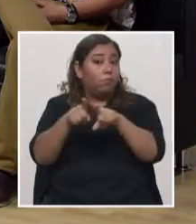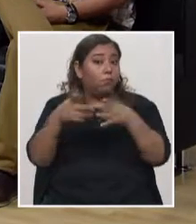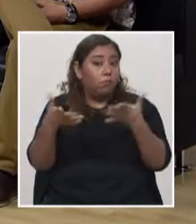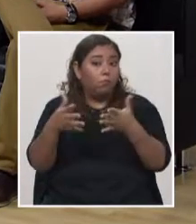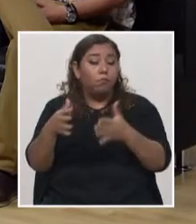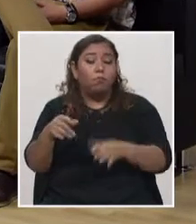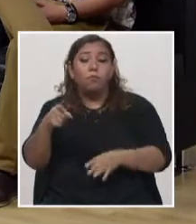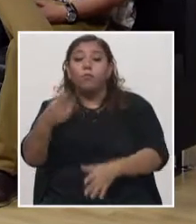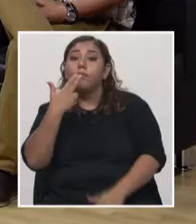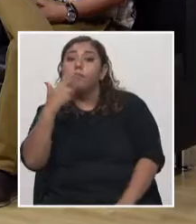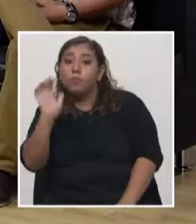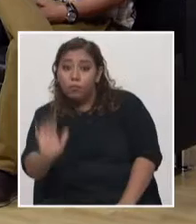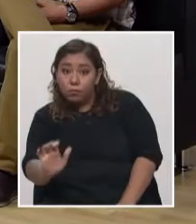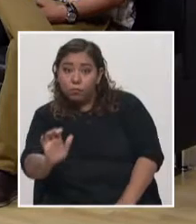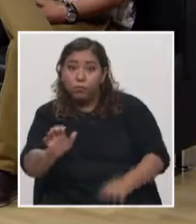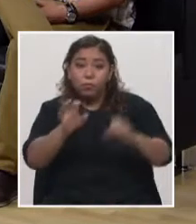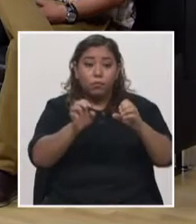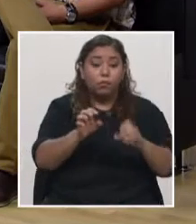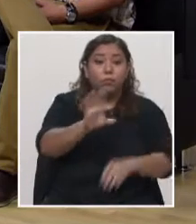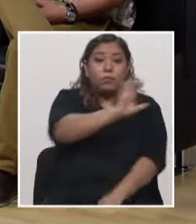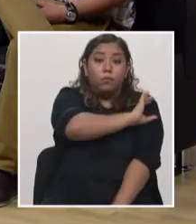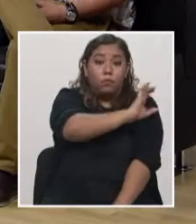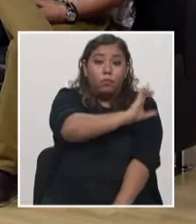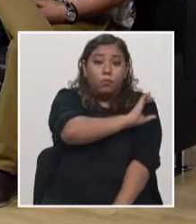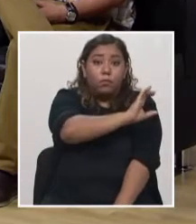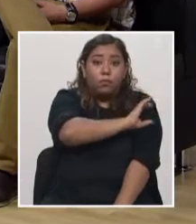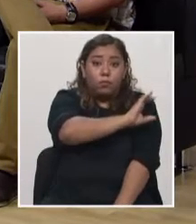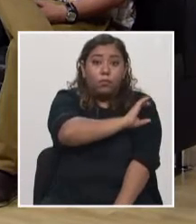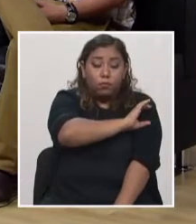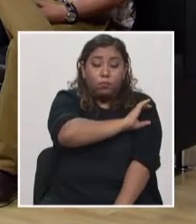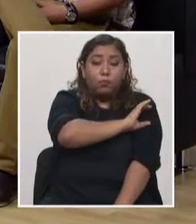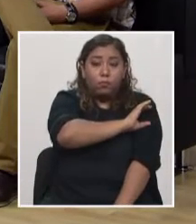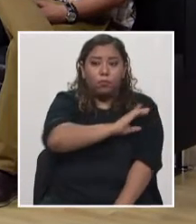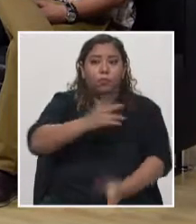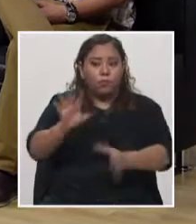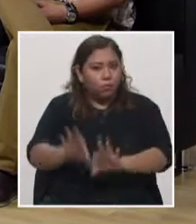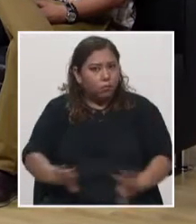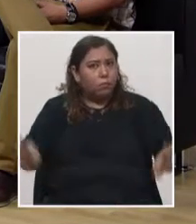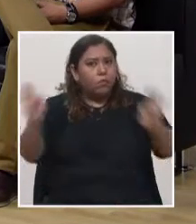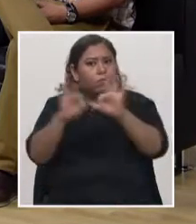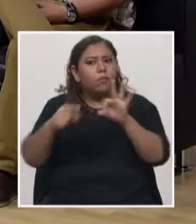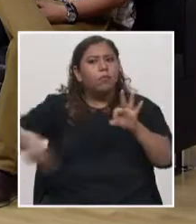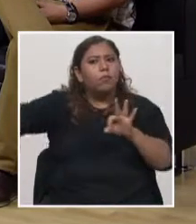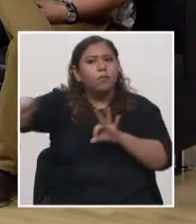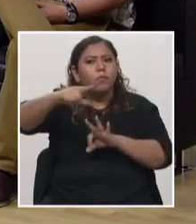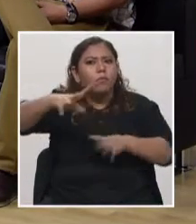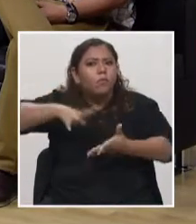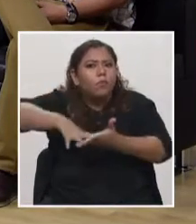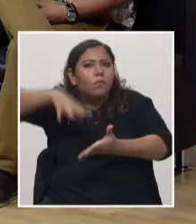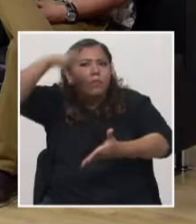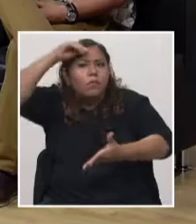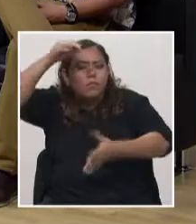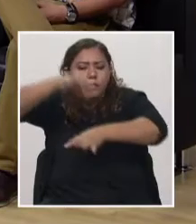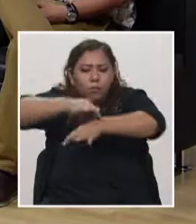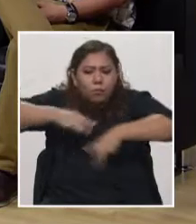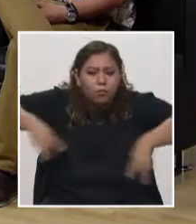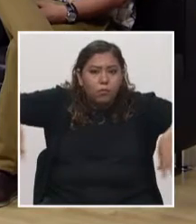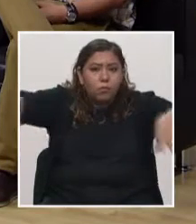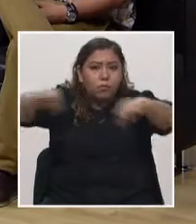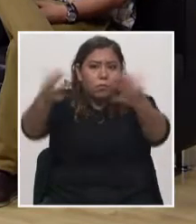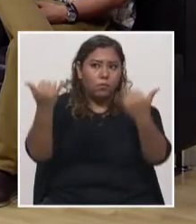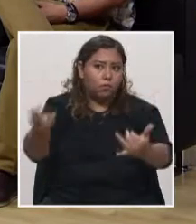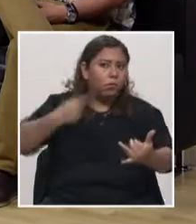primaria, educación secundaria, que son básicos e importantes. Eso se ha perdido en Honduras, actualmente lo queremos retomar, tenemos